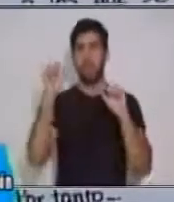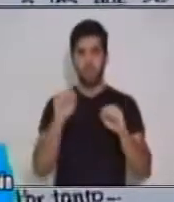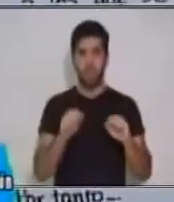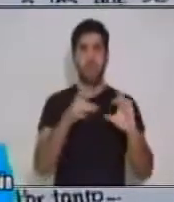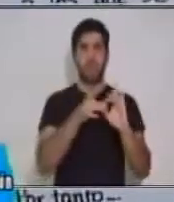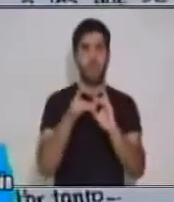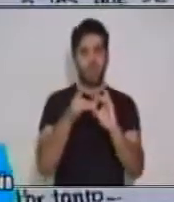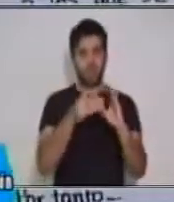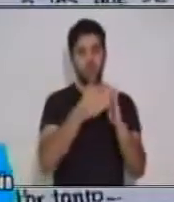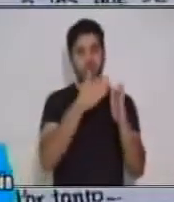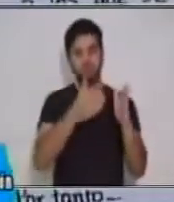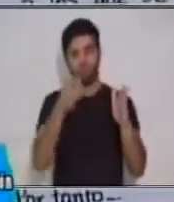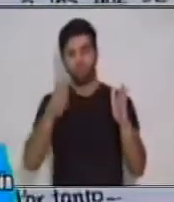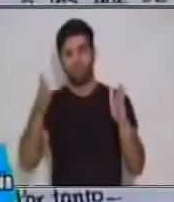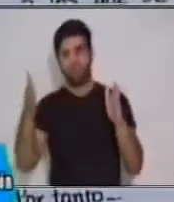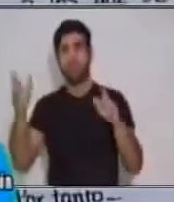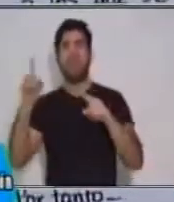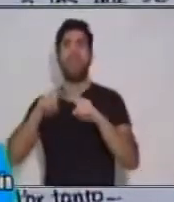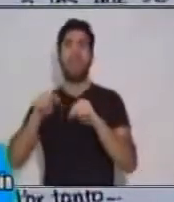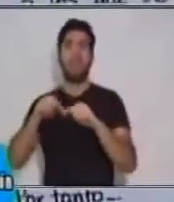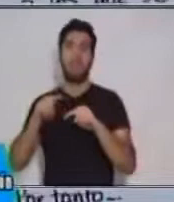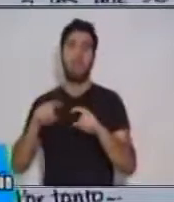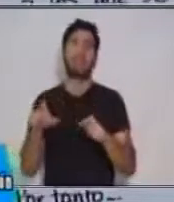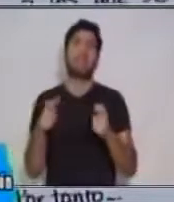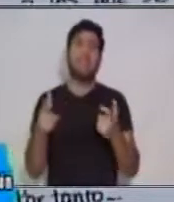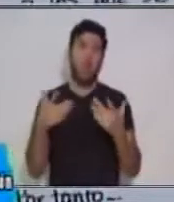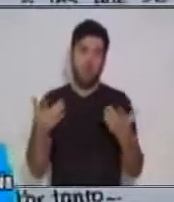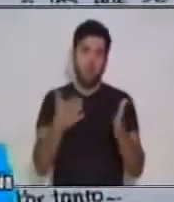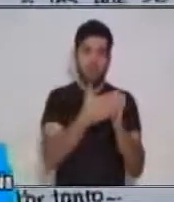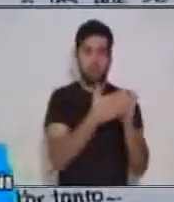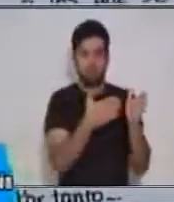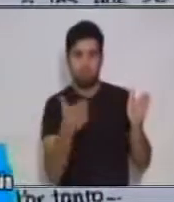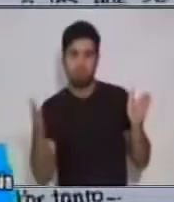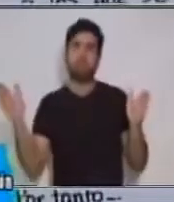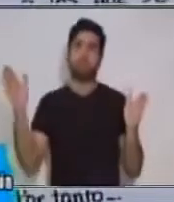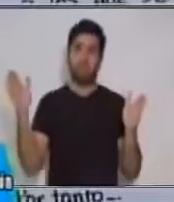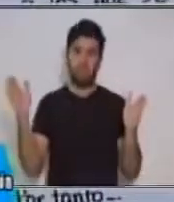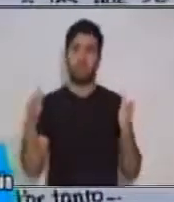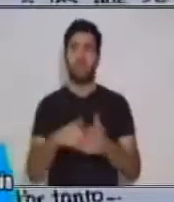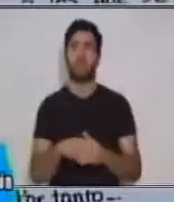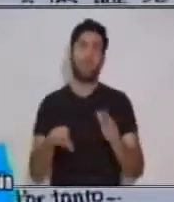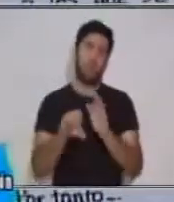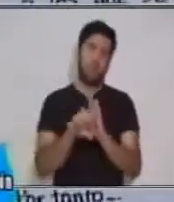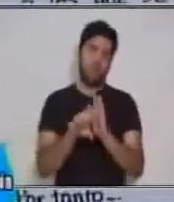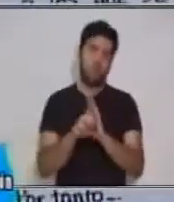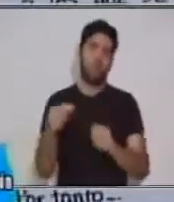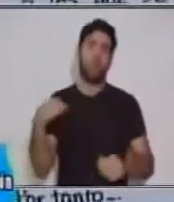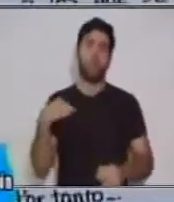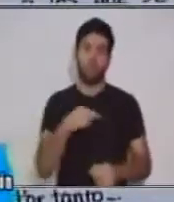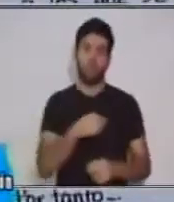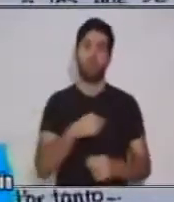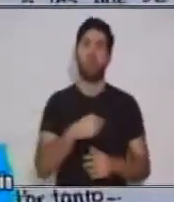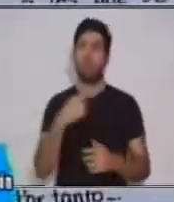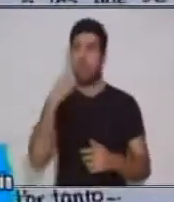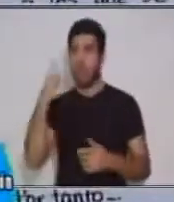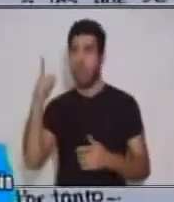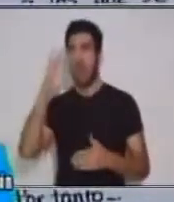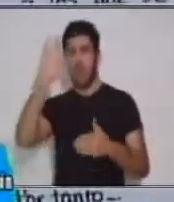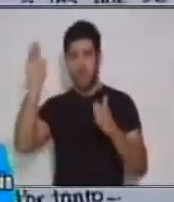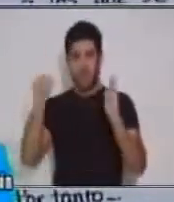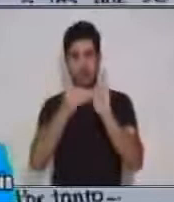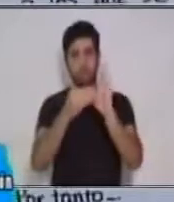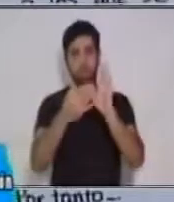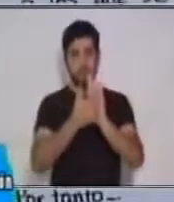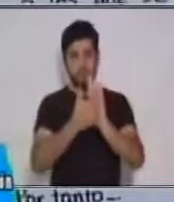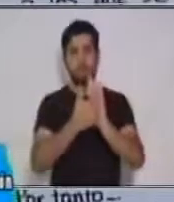párrafos o capítulos, dependiendo de la extensión del texto. Quiere decir que nosotros vamos a colocarlo en